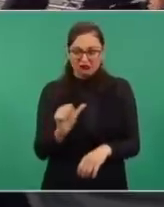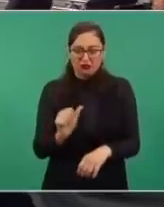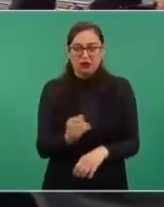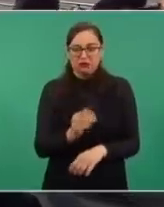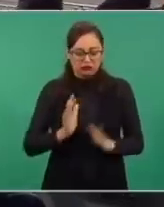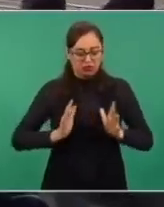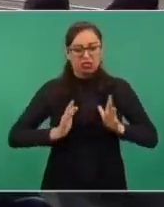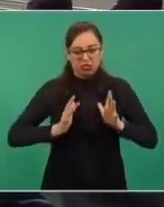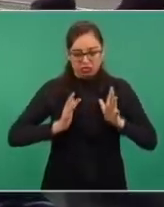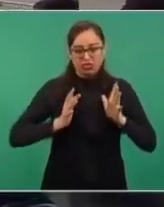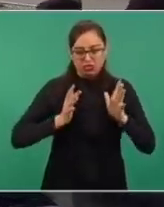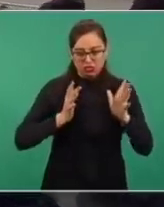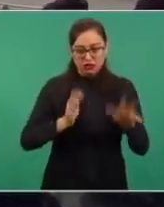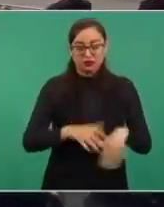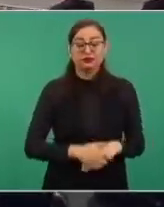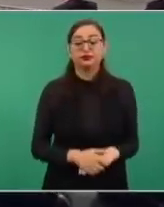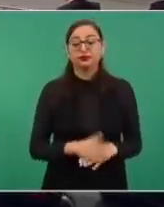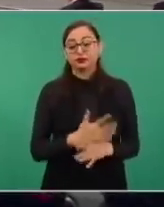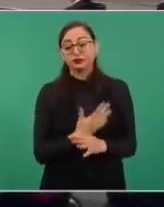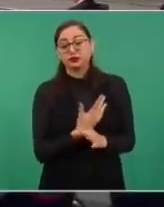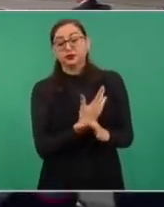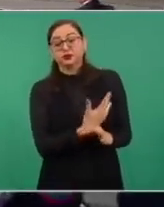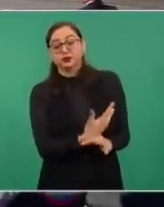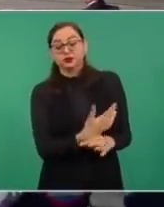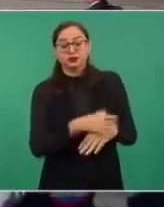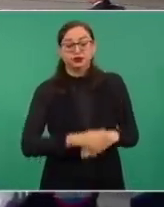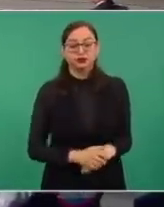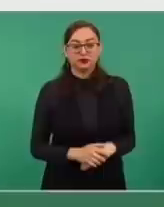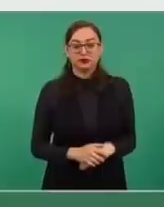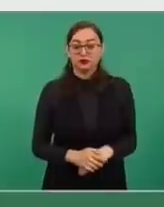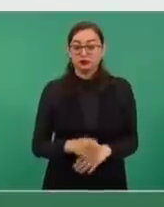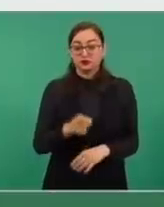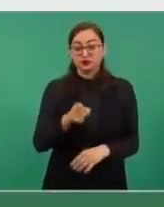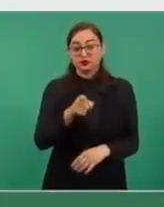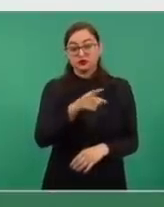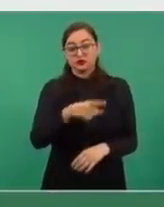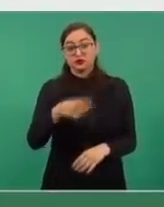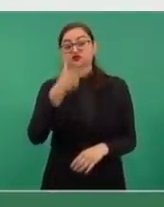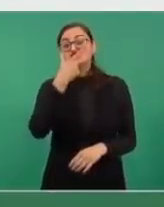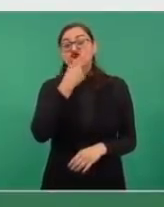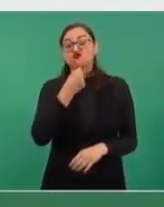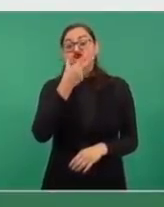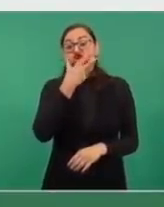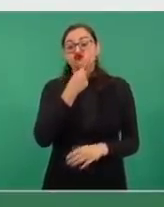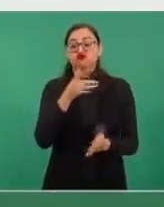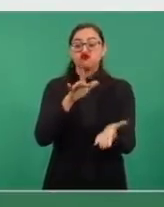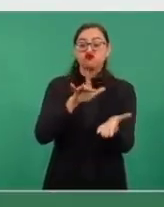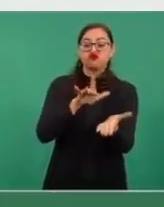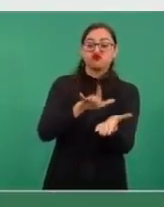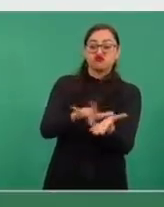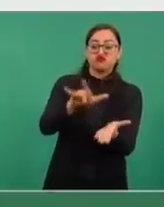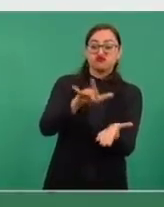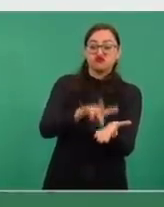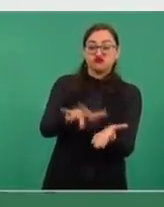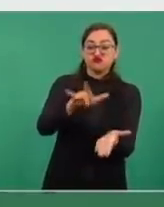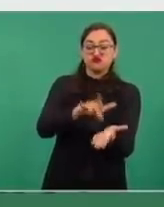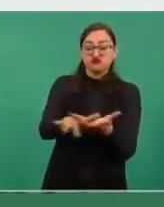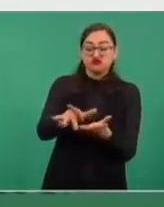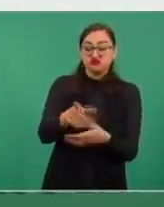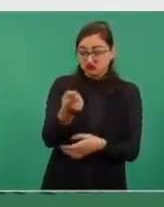apto para los que andan por ahí apoyando a este señor, que ni siquiera merece nada.